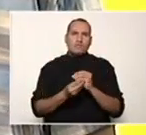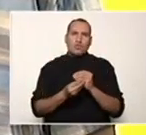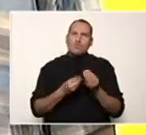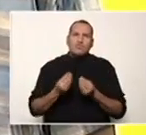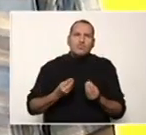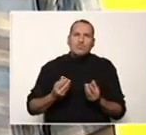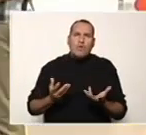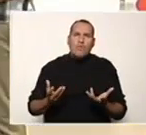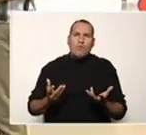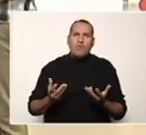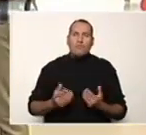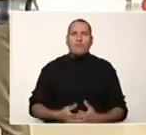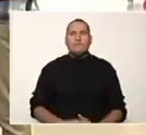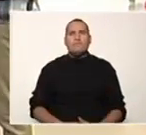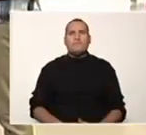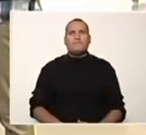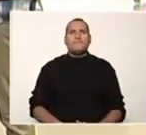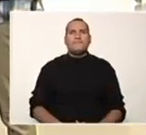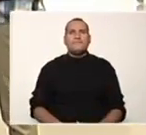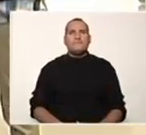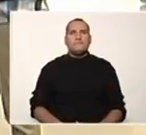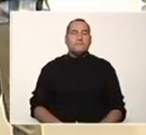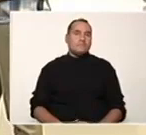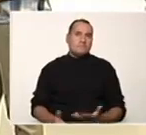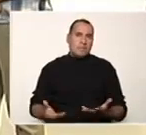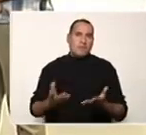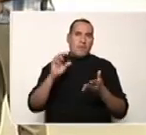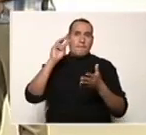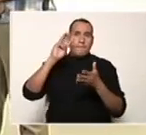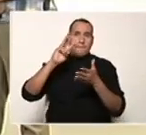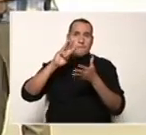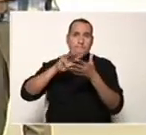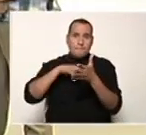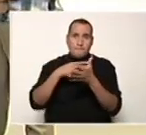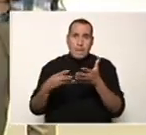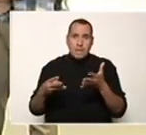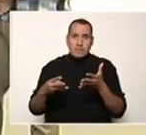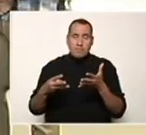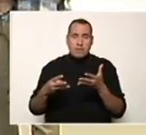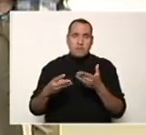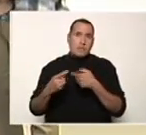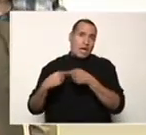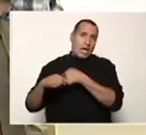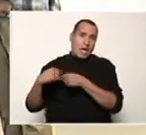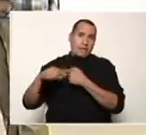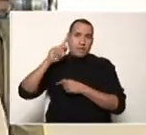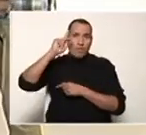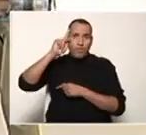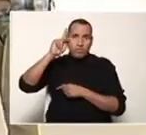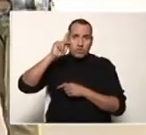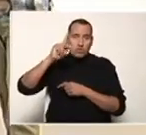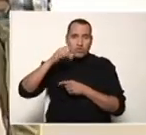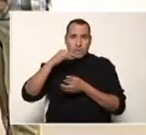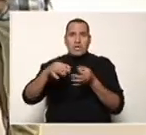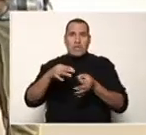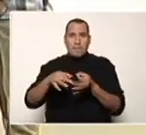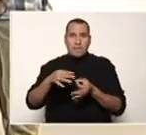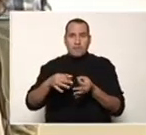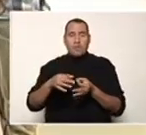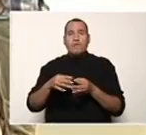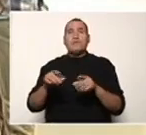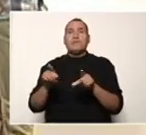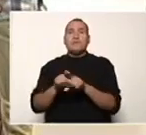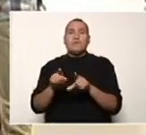Es importante destacar que las operaciones matemáticas señaladas por el profesor que nos antecedió se van a resolver